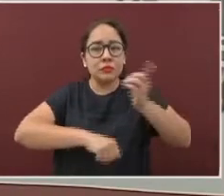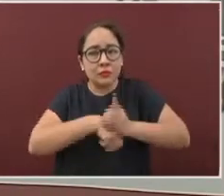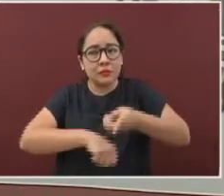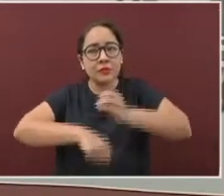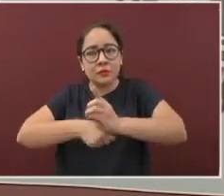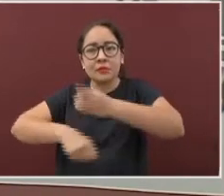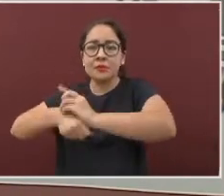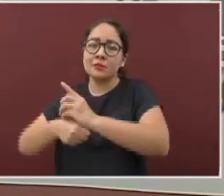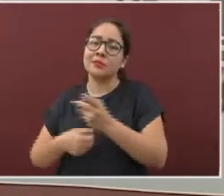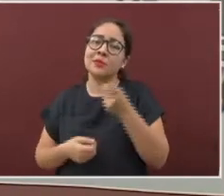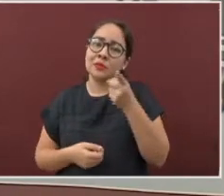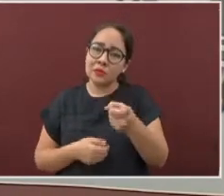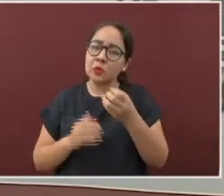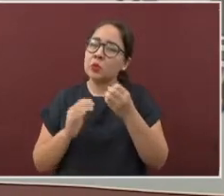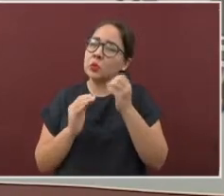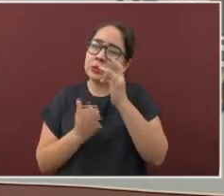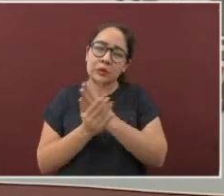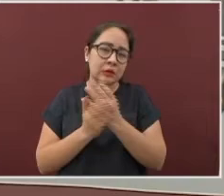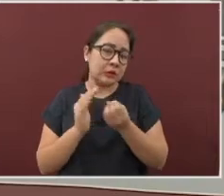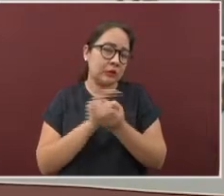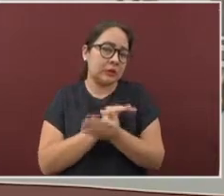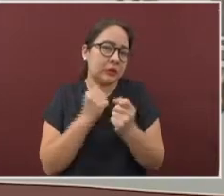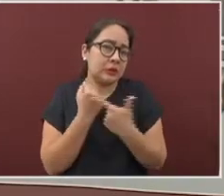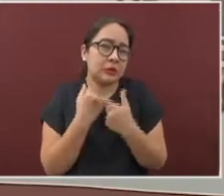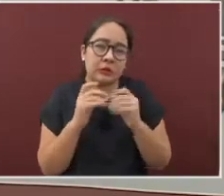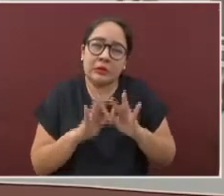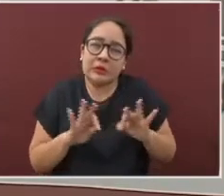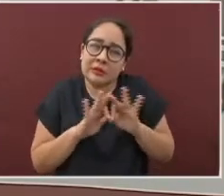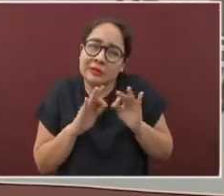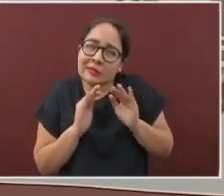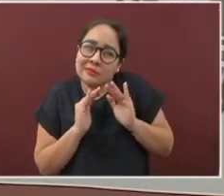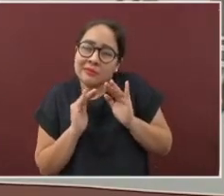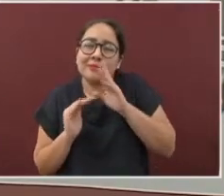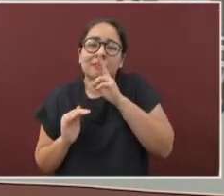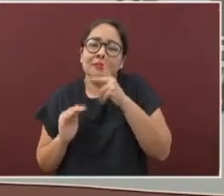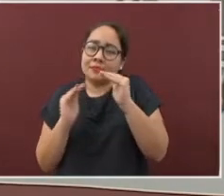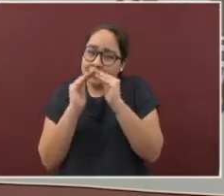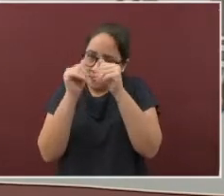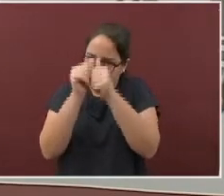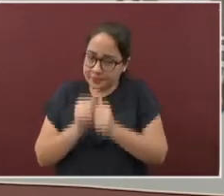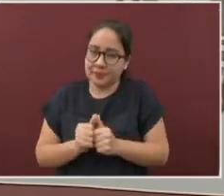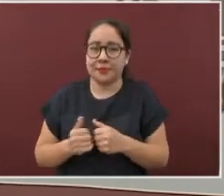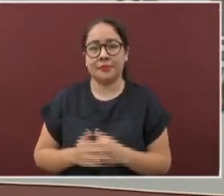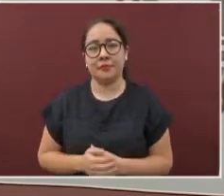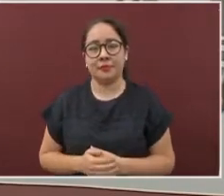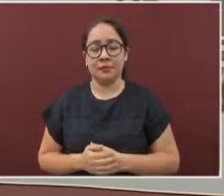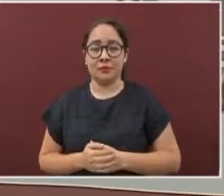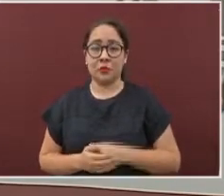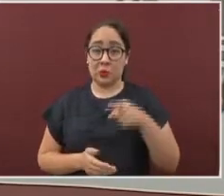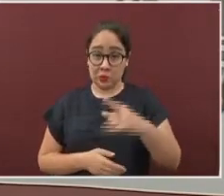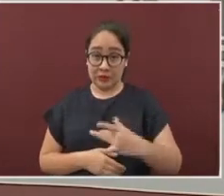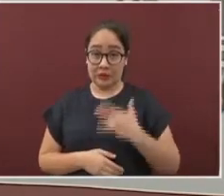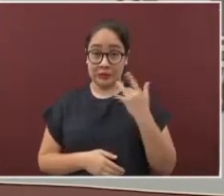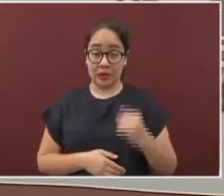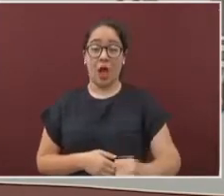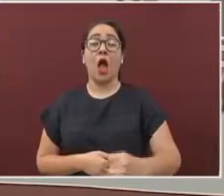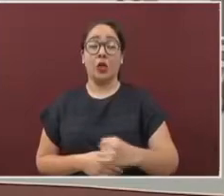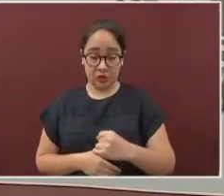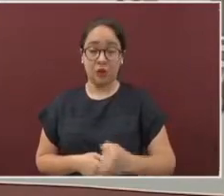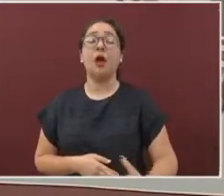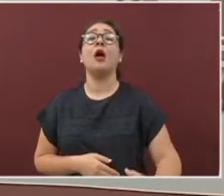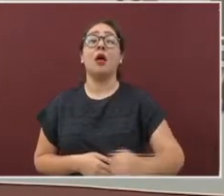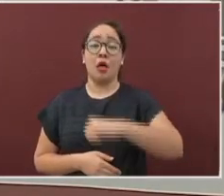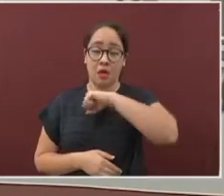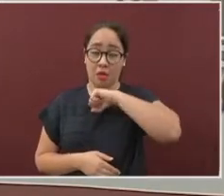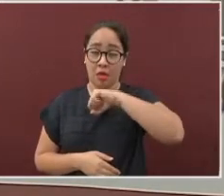así que salgan lo estrictamente necesario. De preferencia, quédese en casa, toser y estornudar en el ángulo